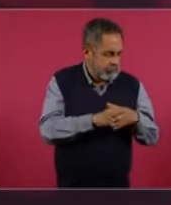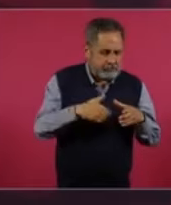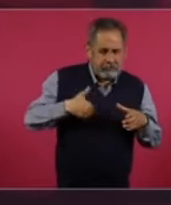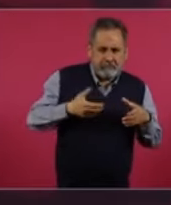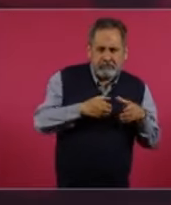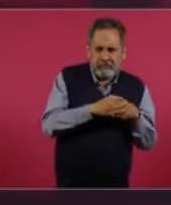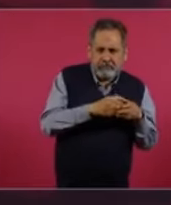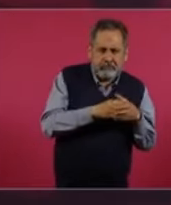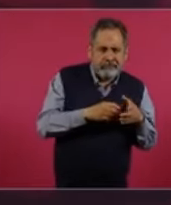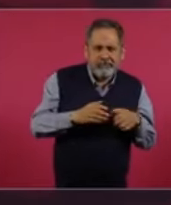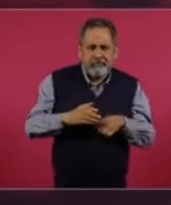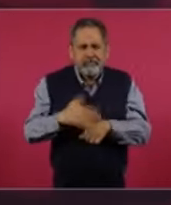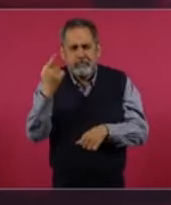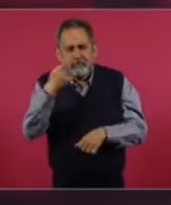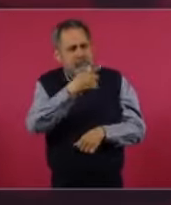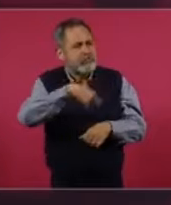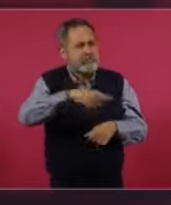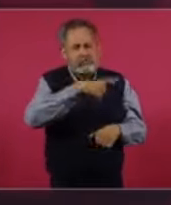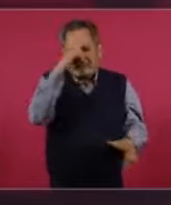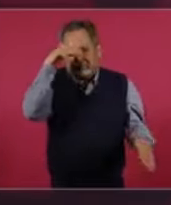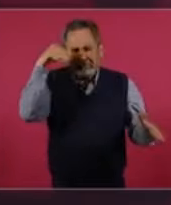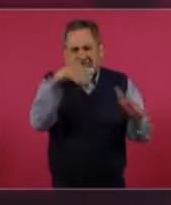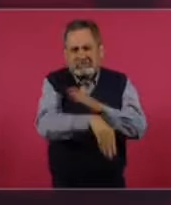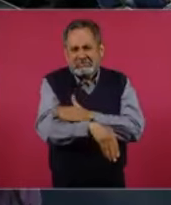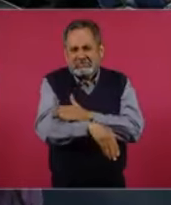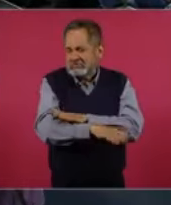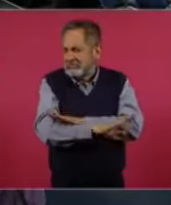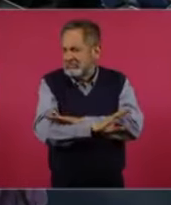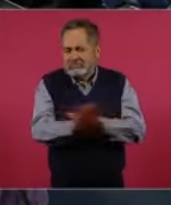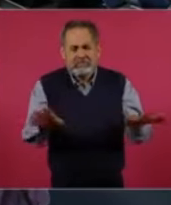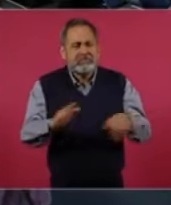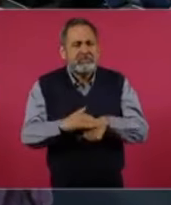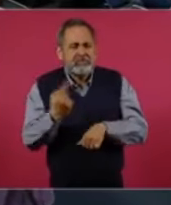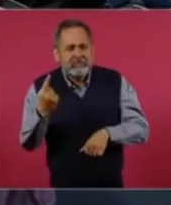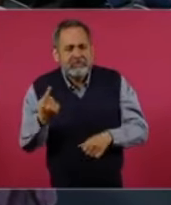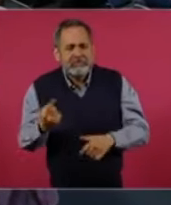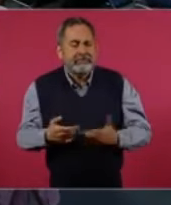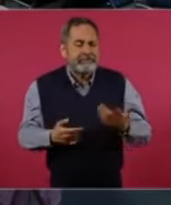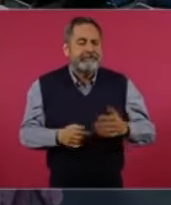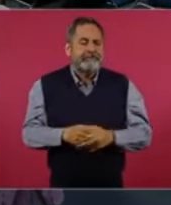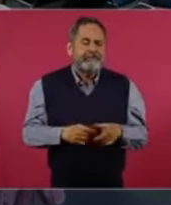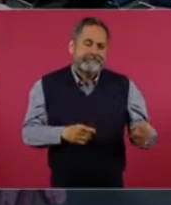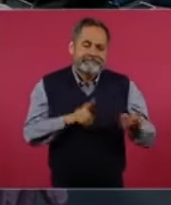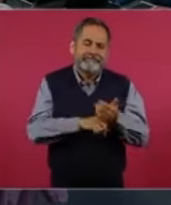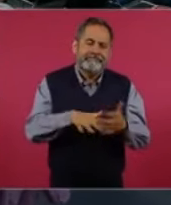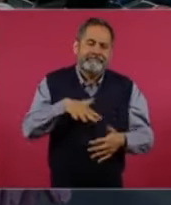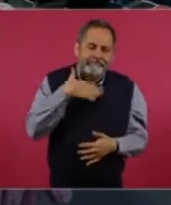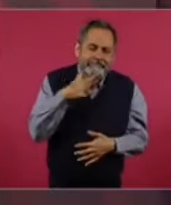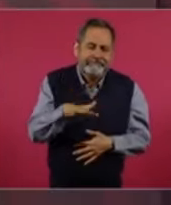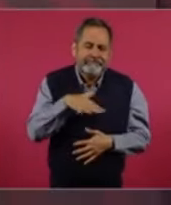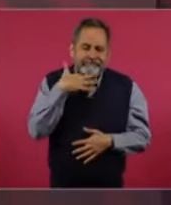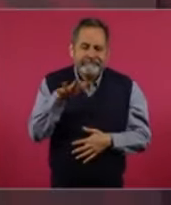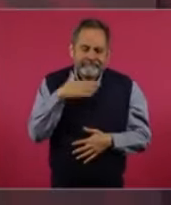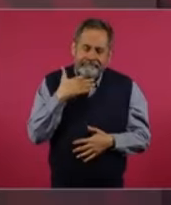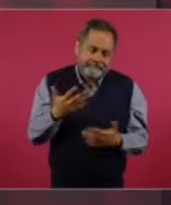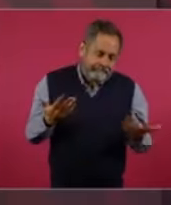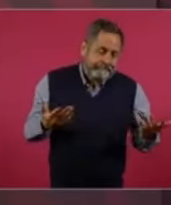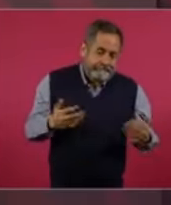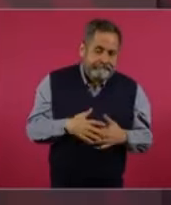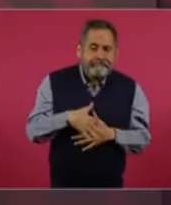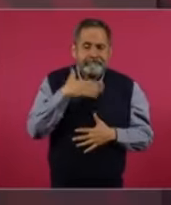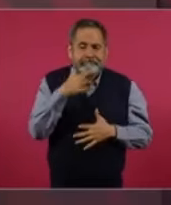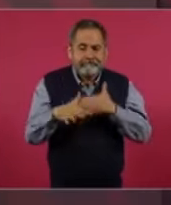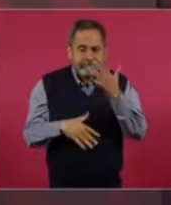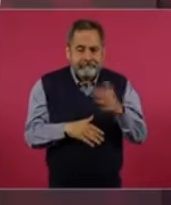¿por qué fue un rotundo fracaso en México?, por la corrupción, porque